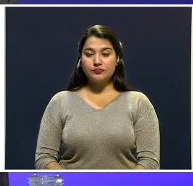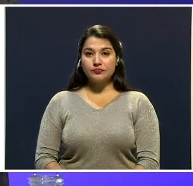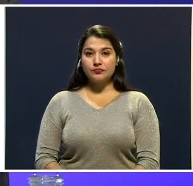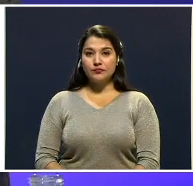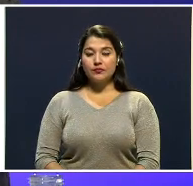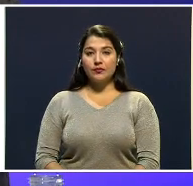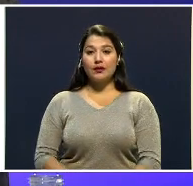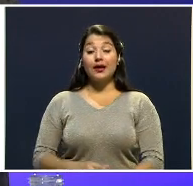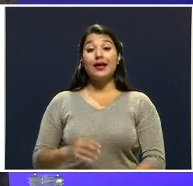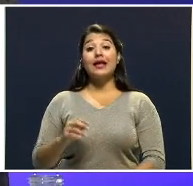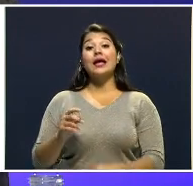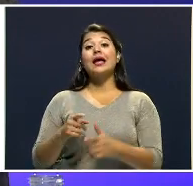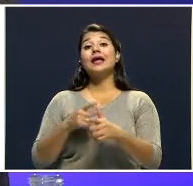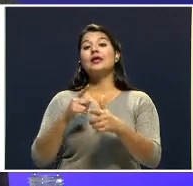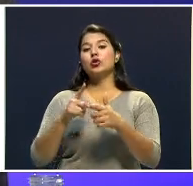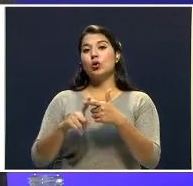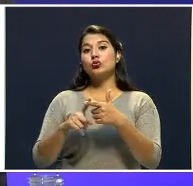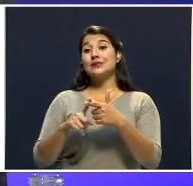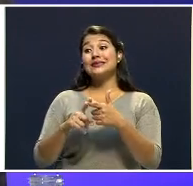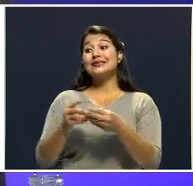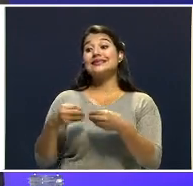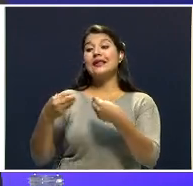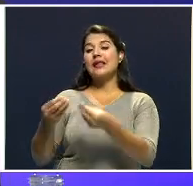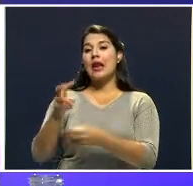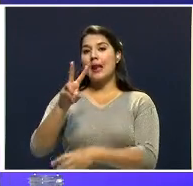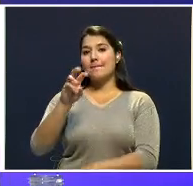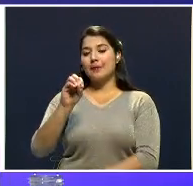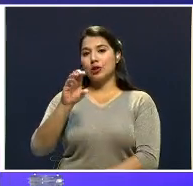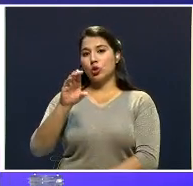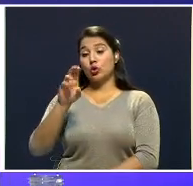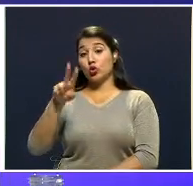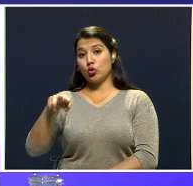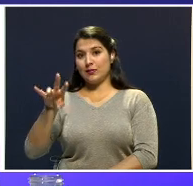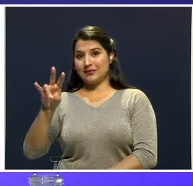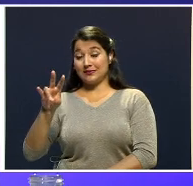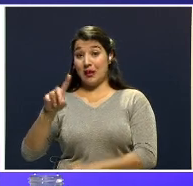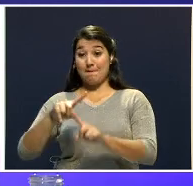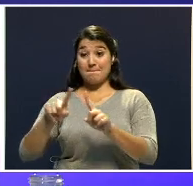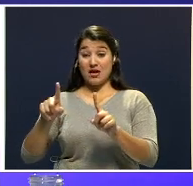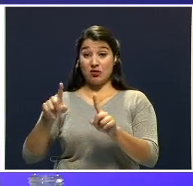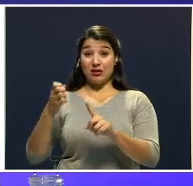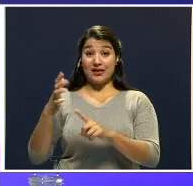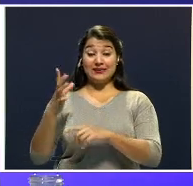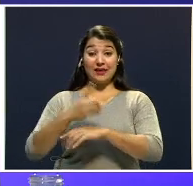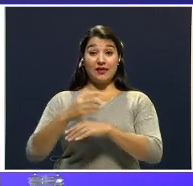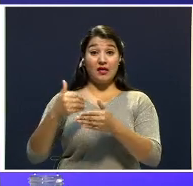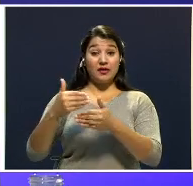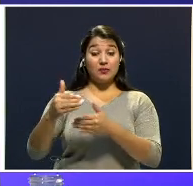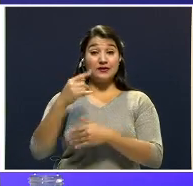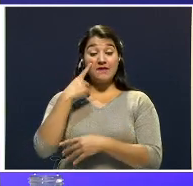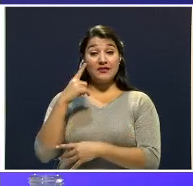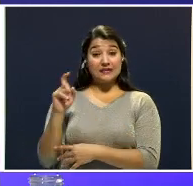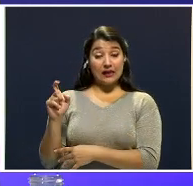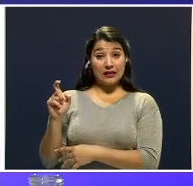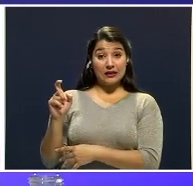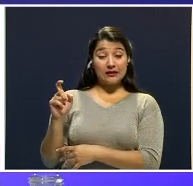el segundo informe se aporta el 20 de octubre del 2007, y solo 15 días después, la fiscalía